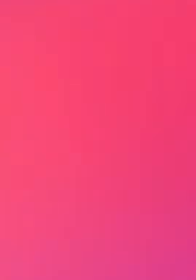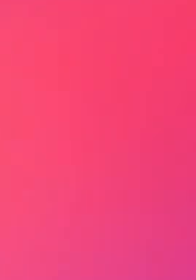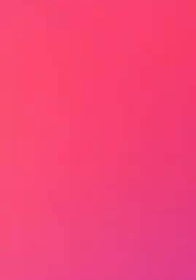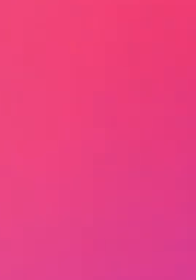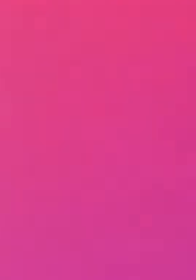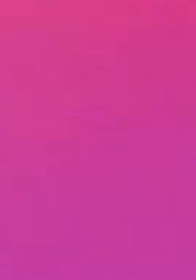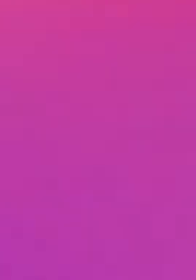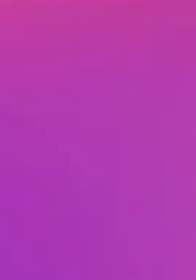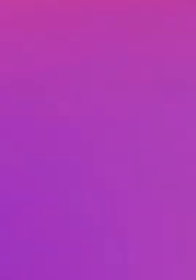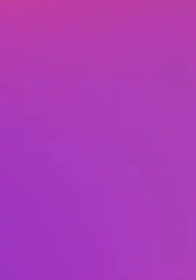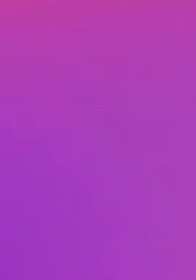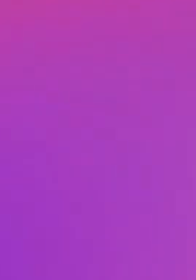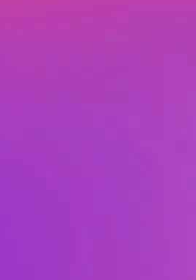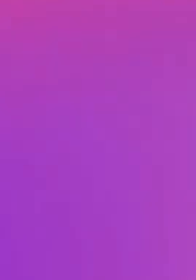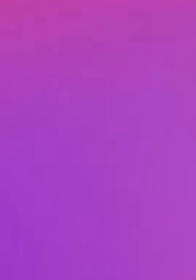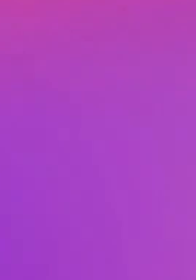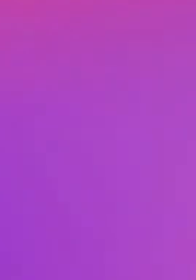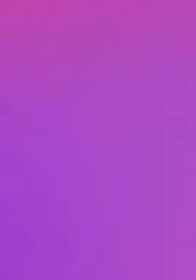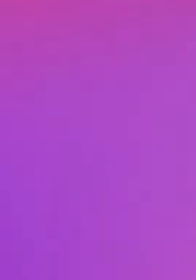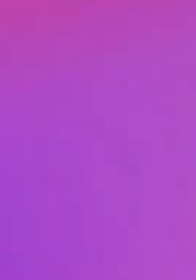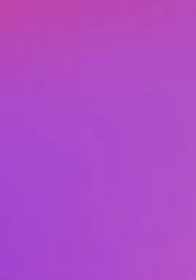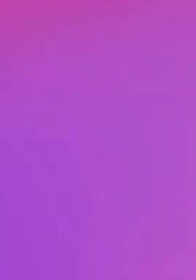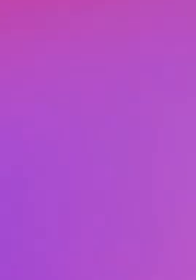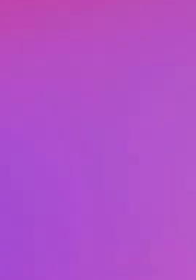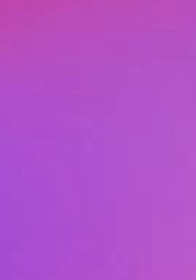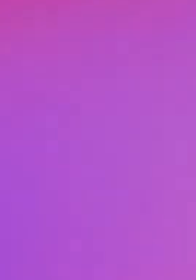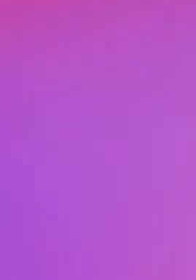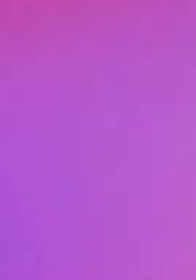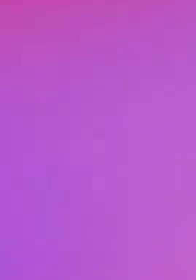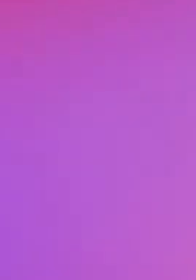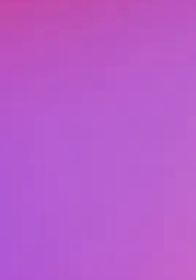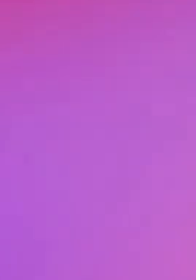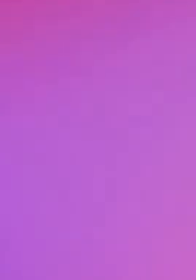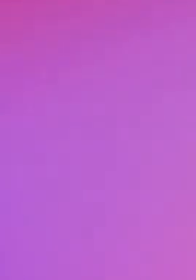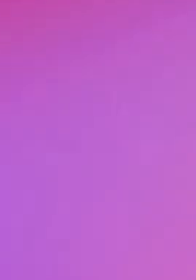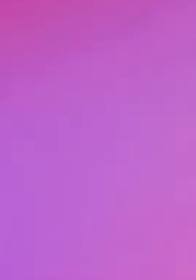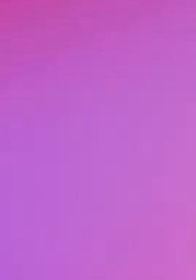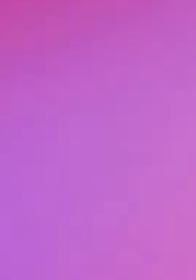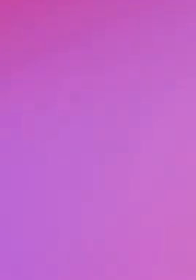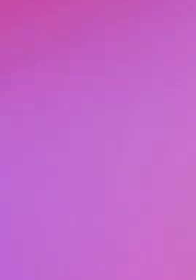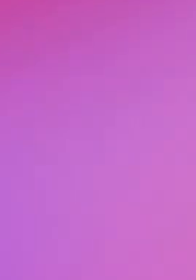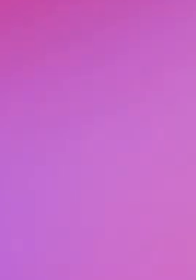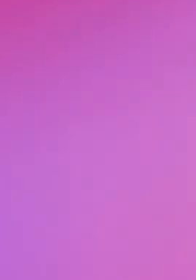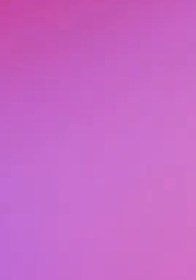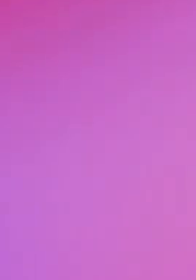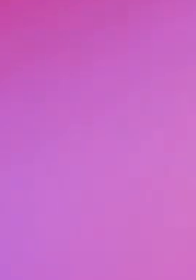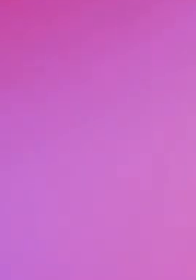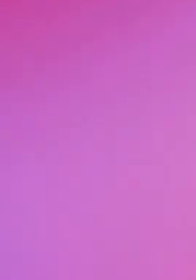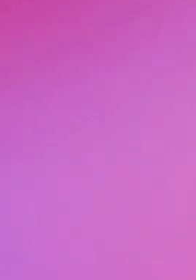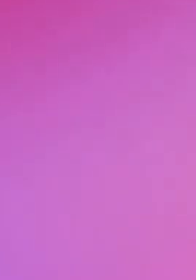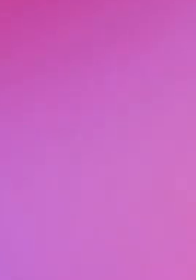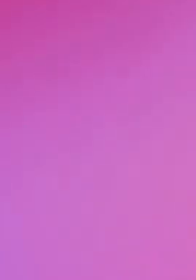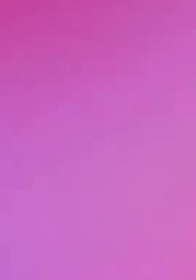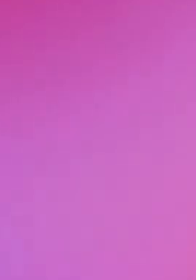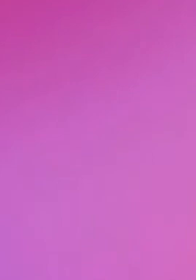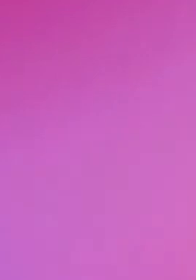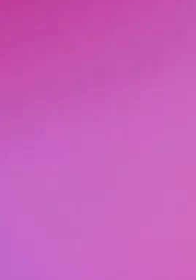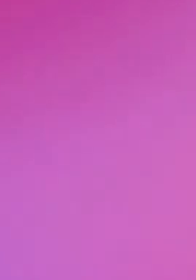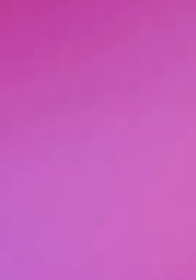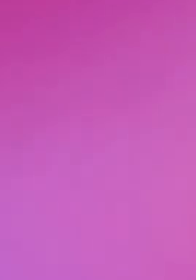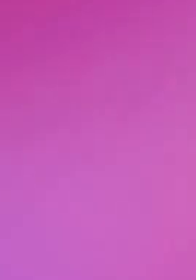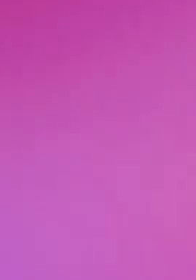.mx. Y recuerda que también cuentas con el sitio aprendeencasa.cep.gov